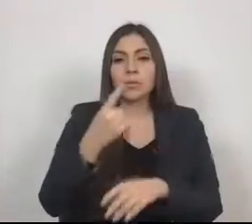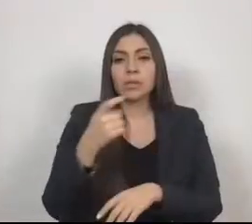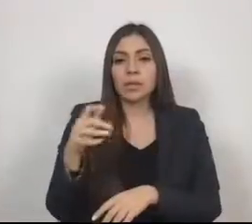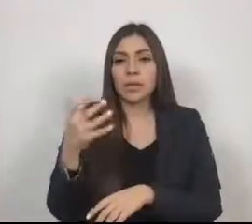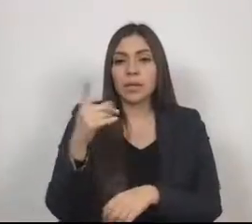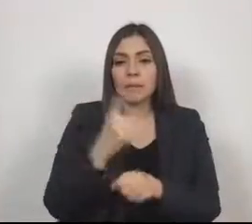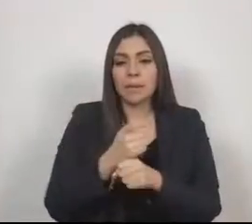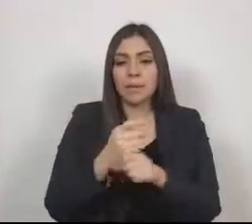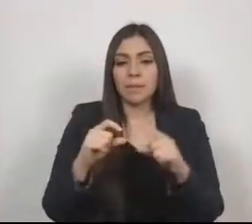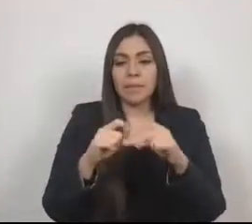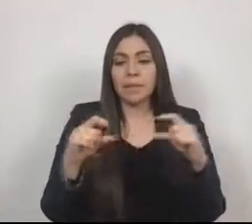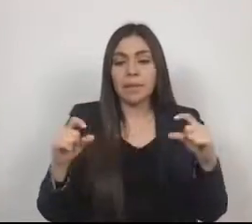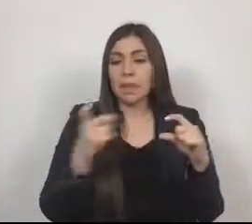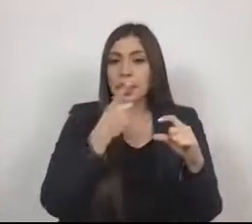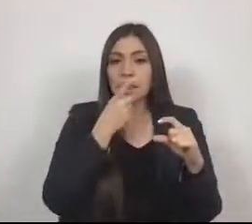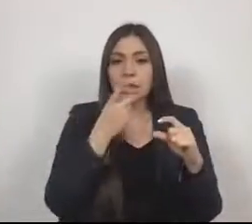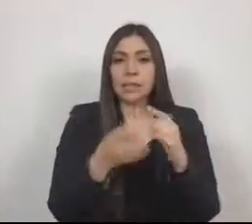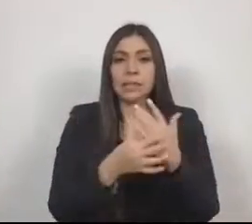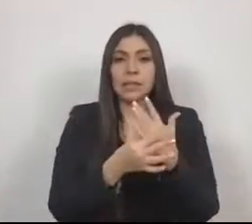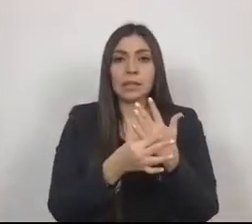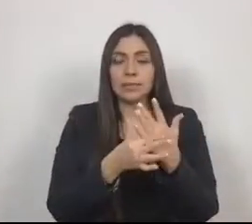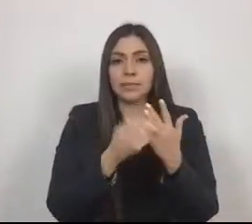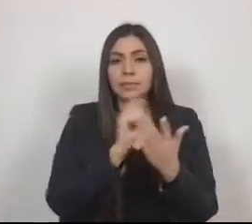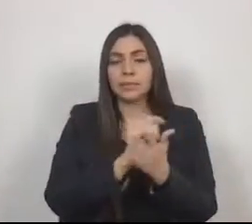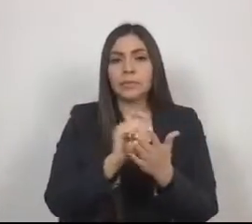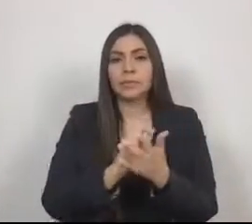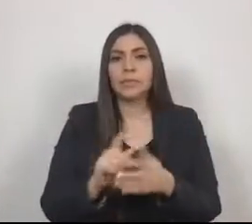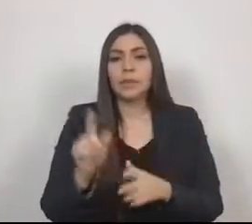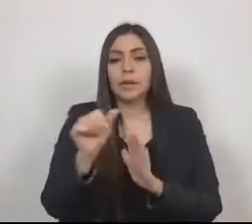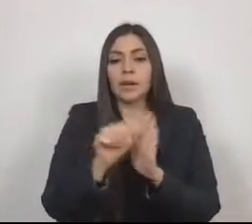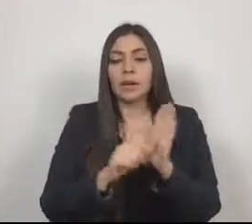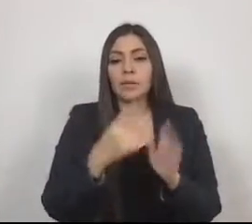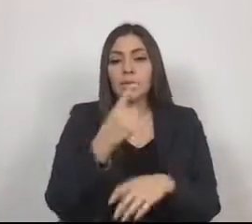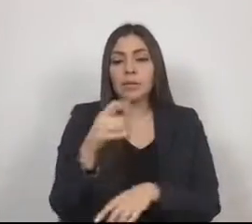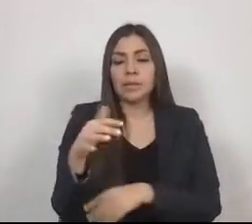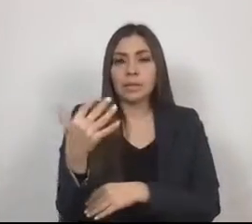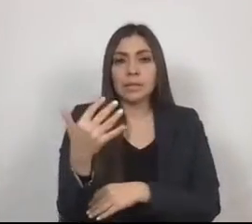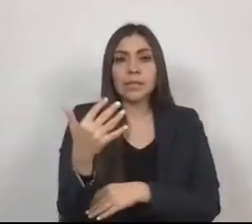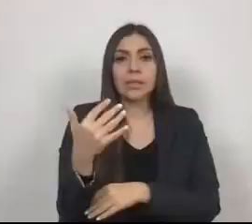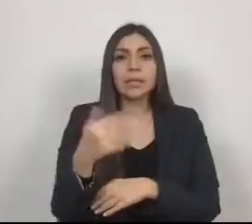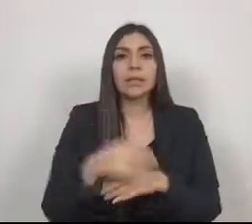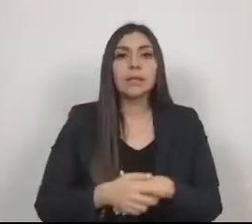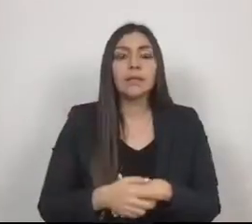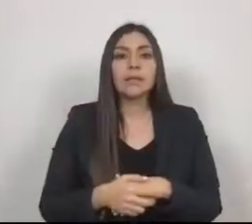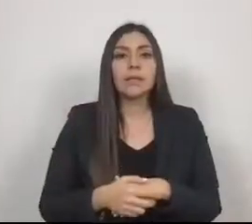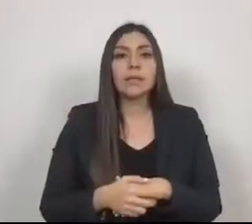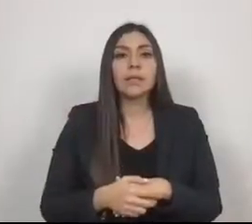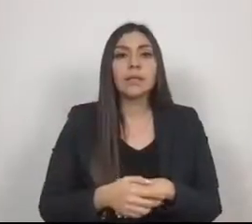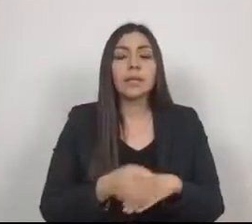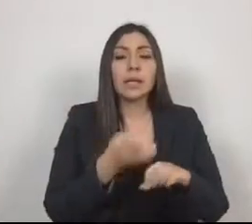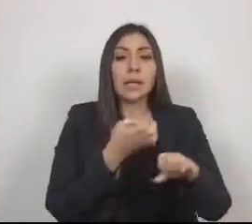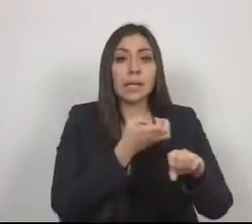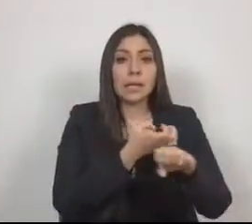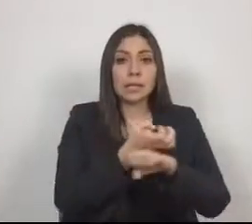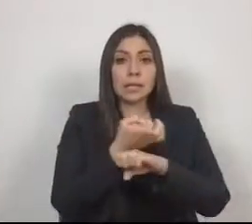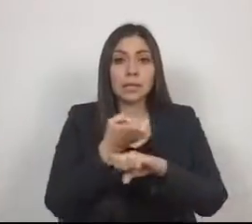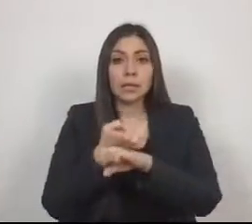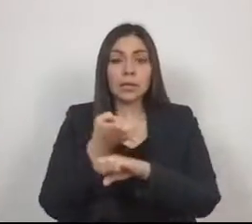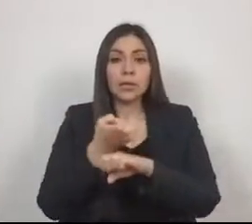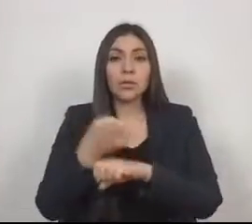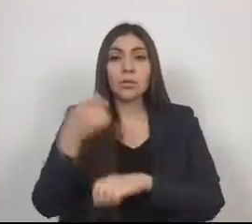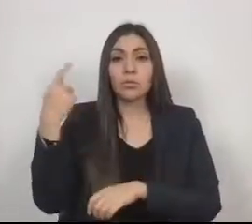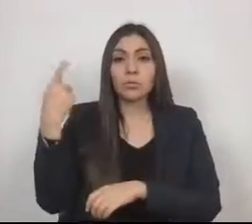la letra dice, artículo 115, los estados adoptan para su régimen interior